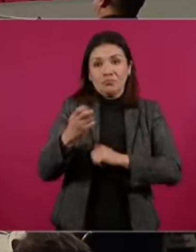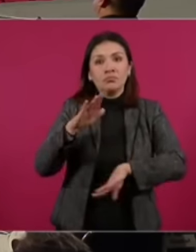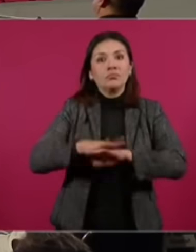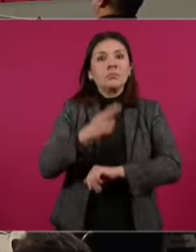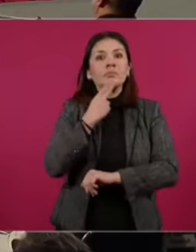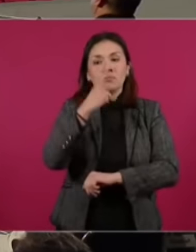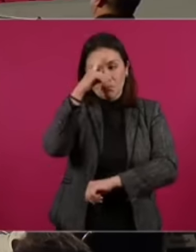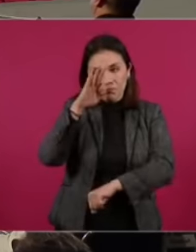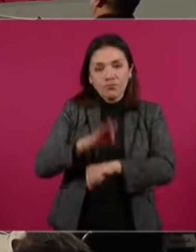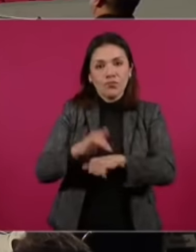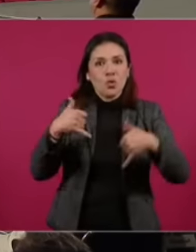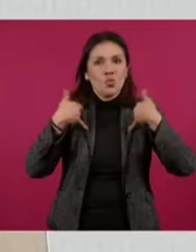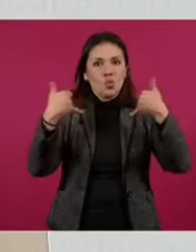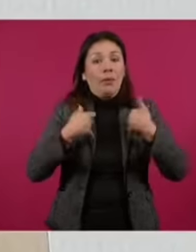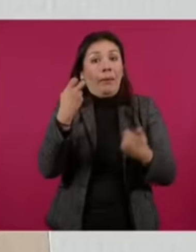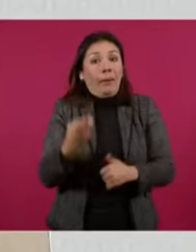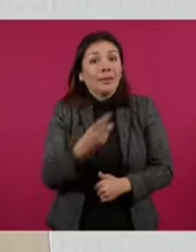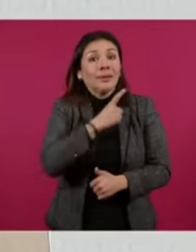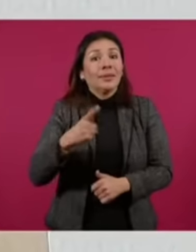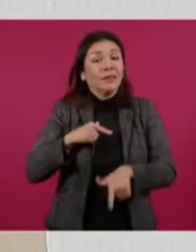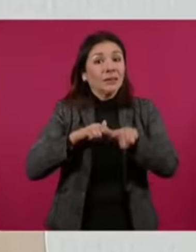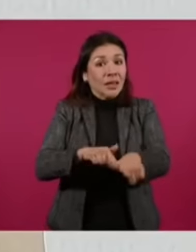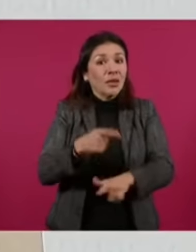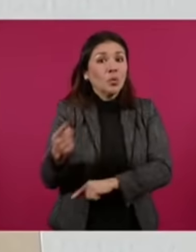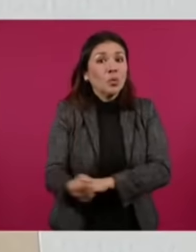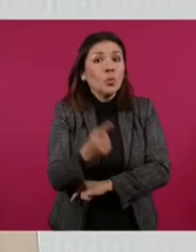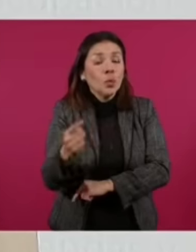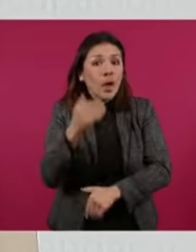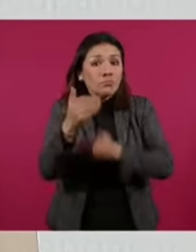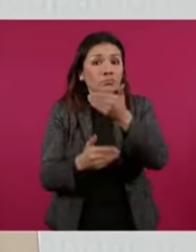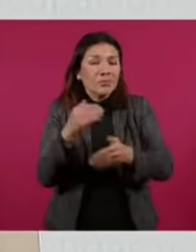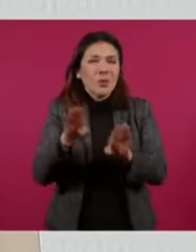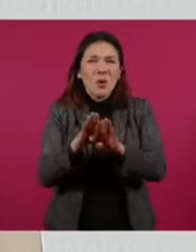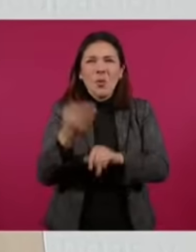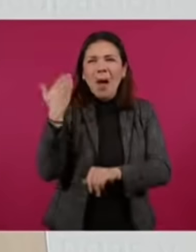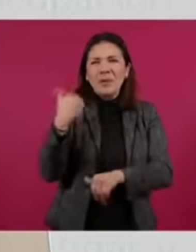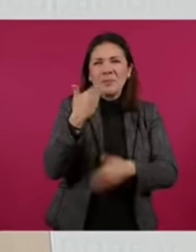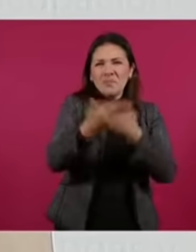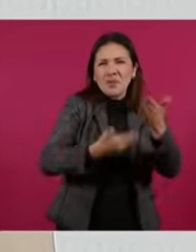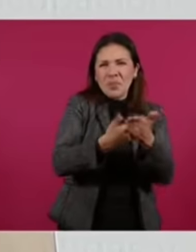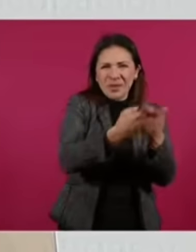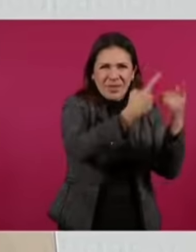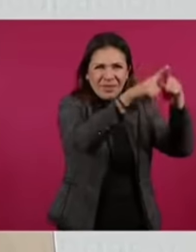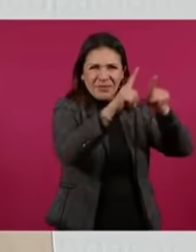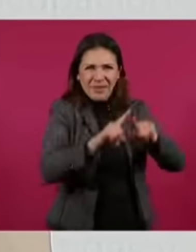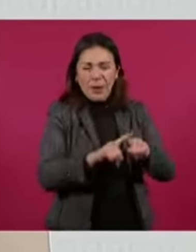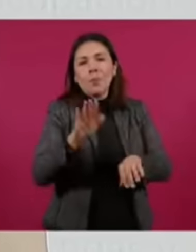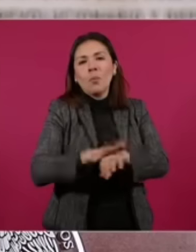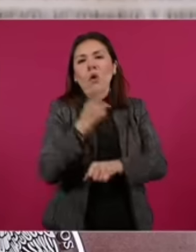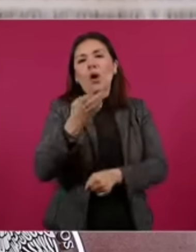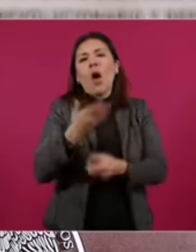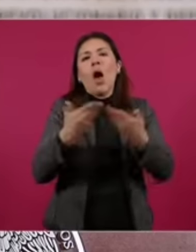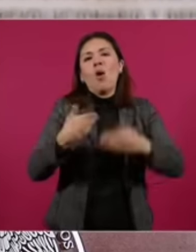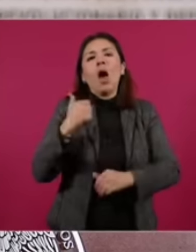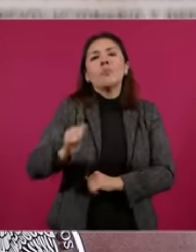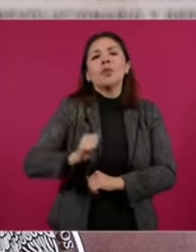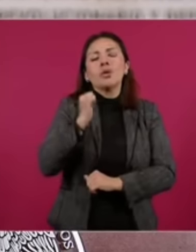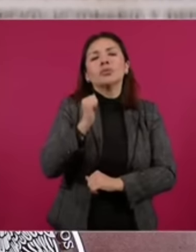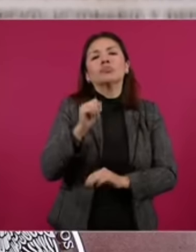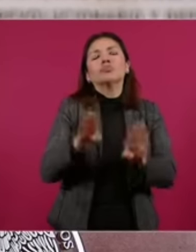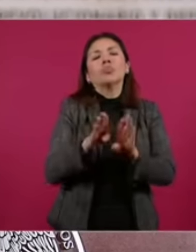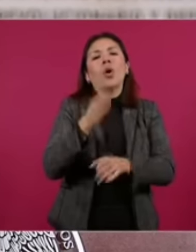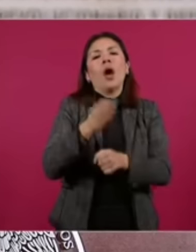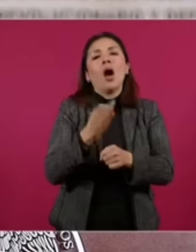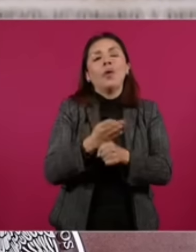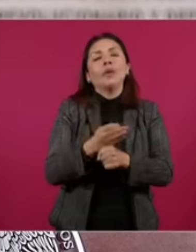que lo hicimos así con las otras reformas presentadas en los días anteriores, aprovecho nuevamente el espacio para hacer un respetuoso